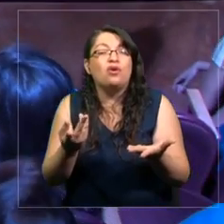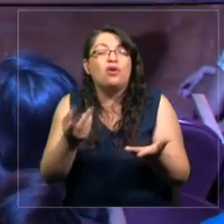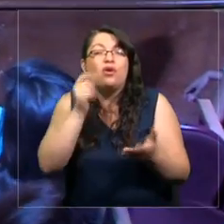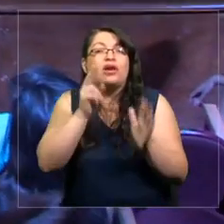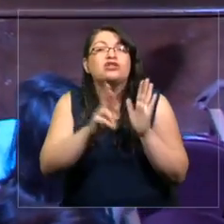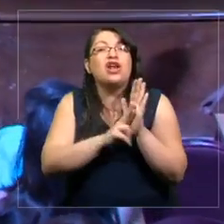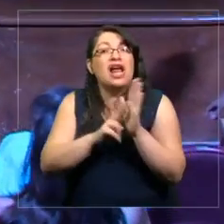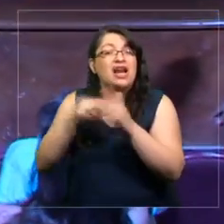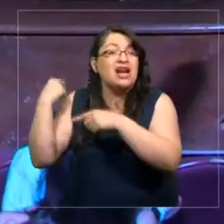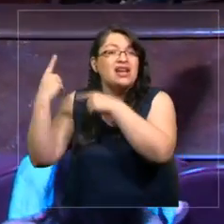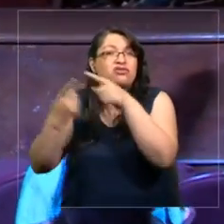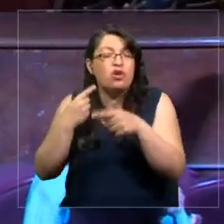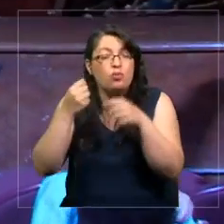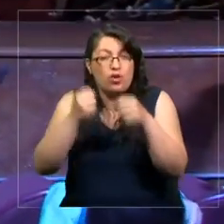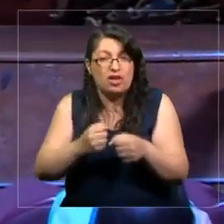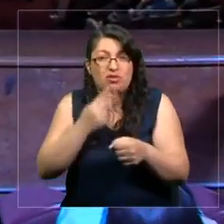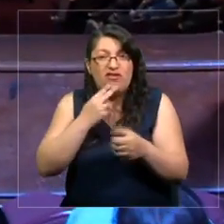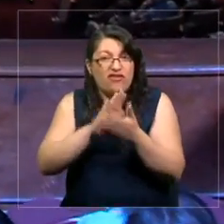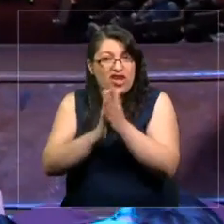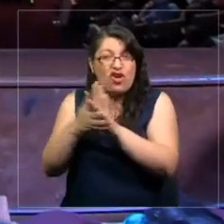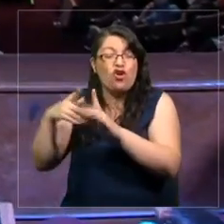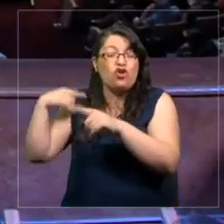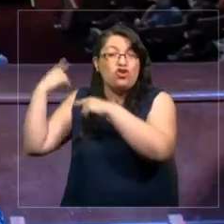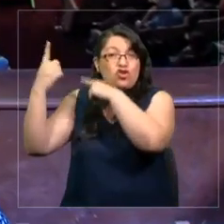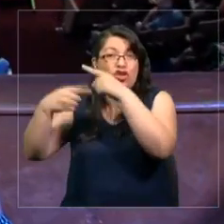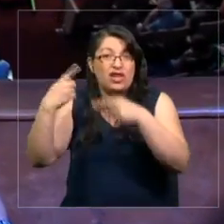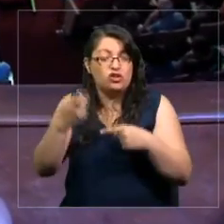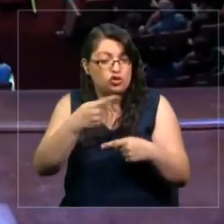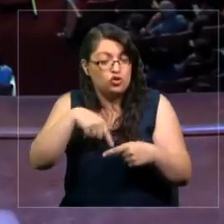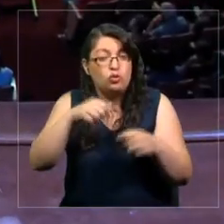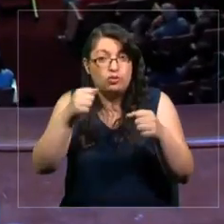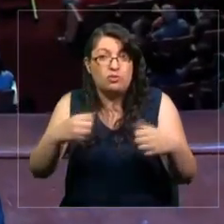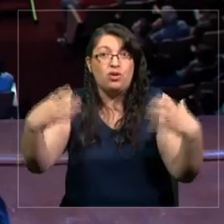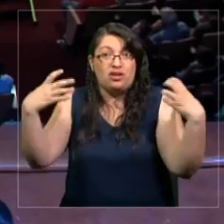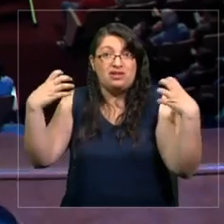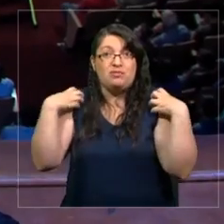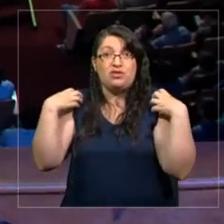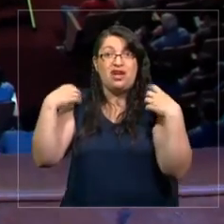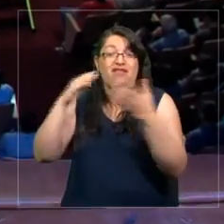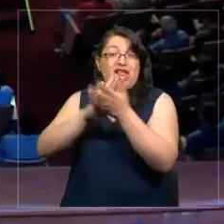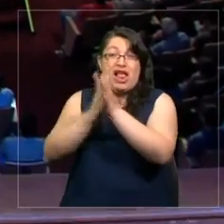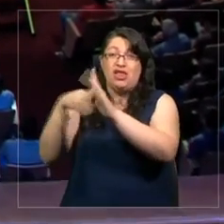vivir con toda esa historia? ¿Podríamos hacernos cargo de toda la historia?